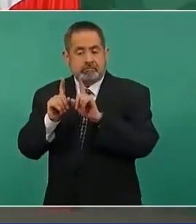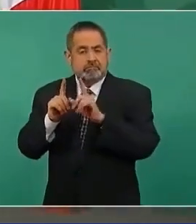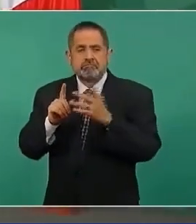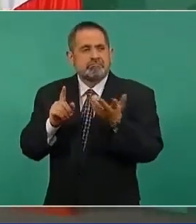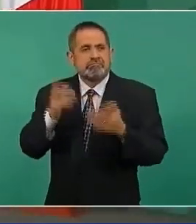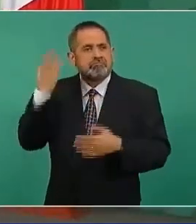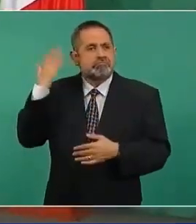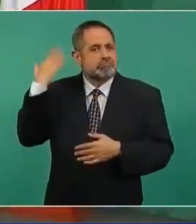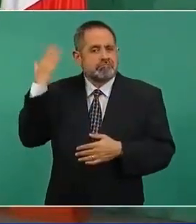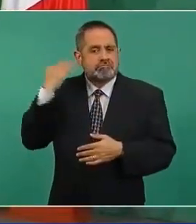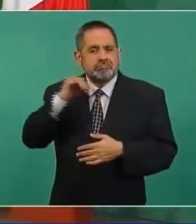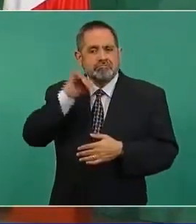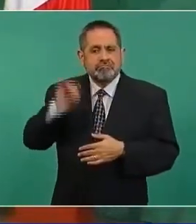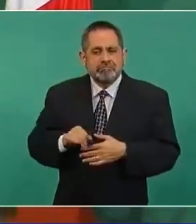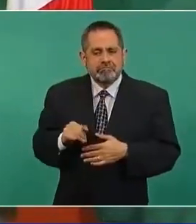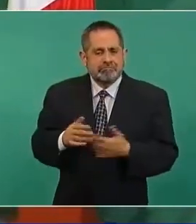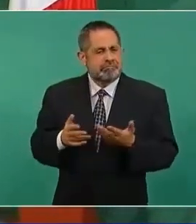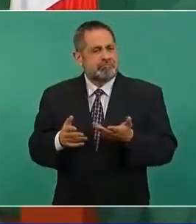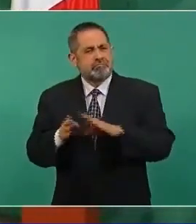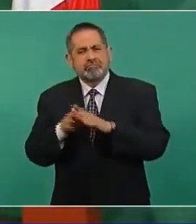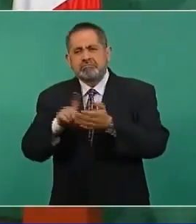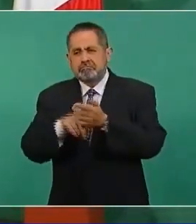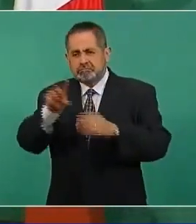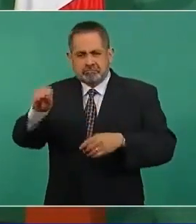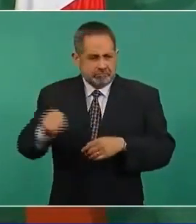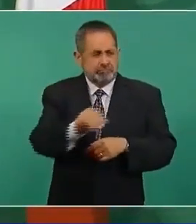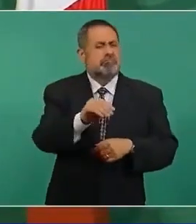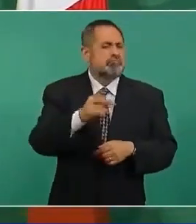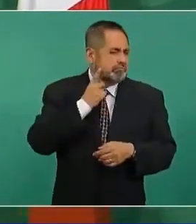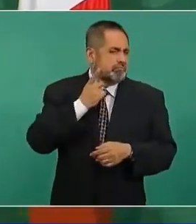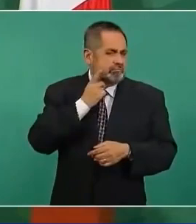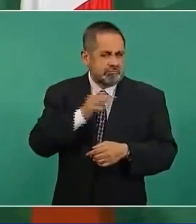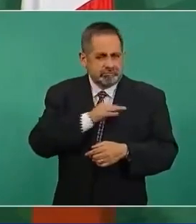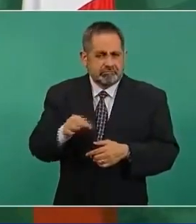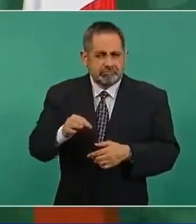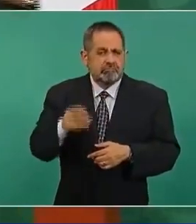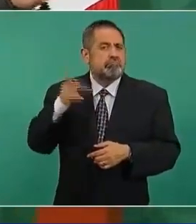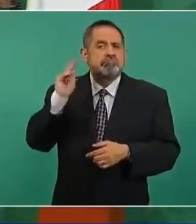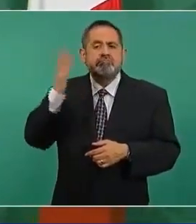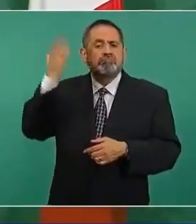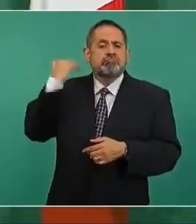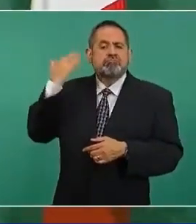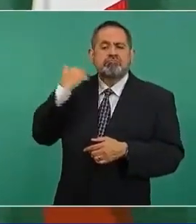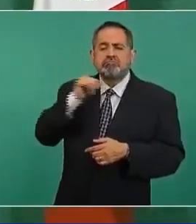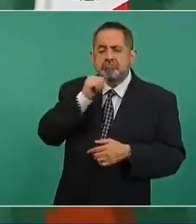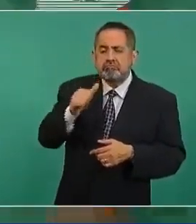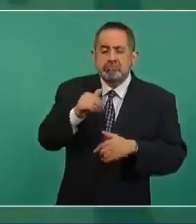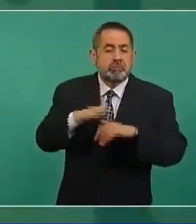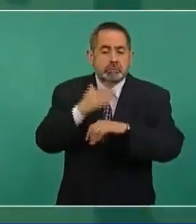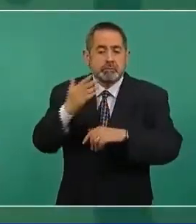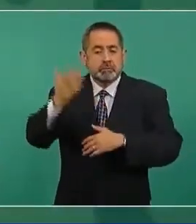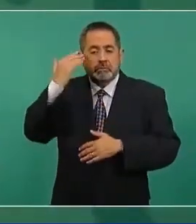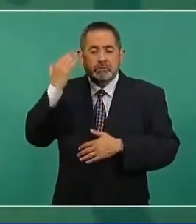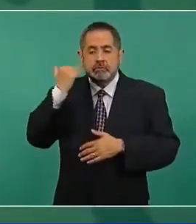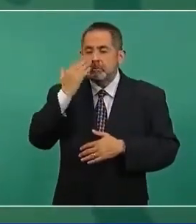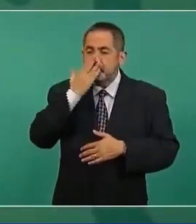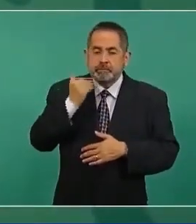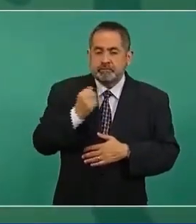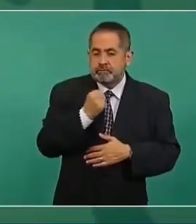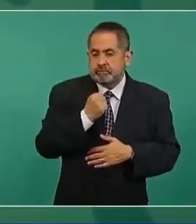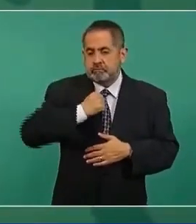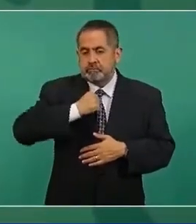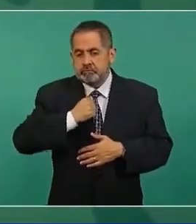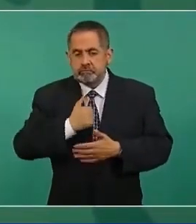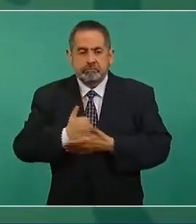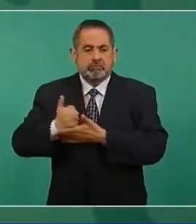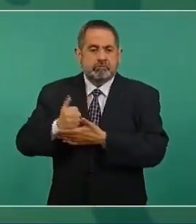a ser diputado, porque no tenía influencias, no era el que le cargaba